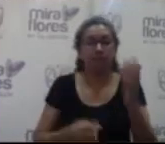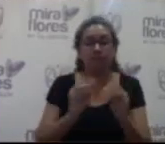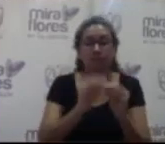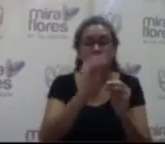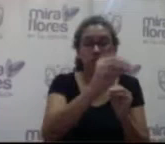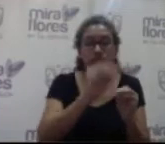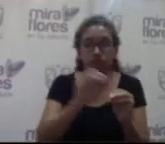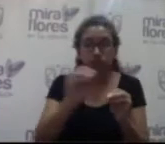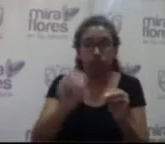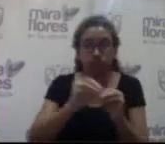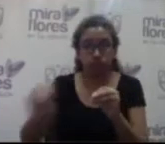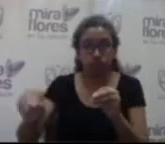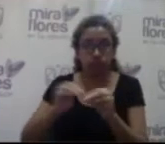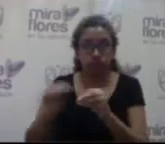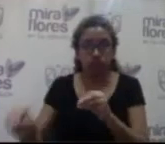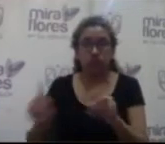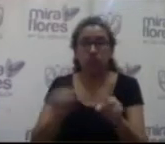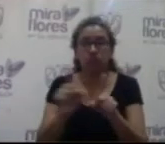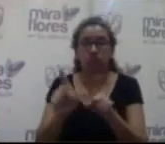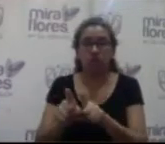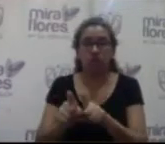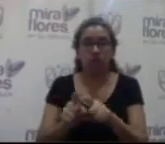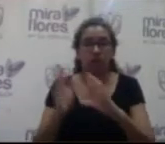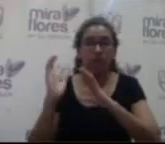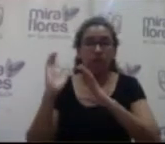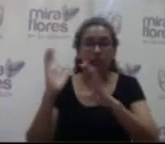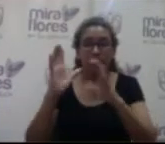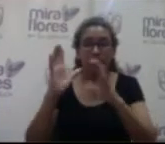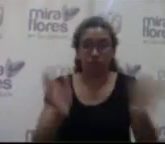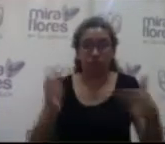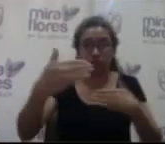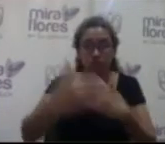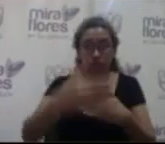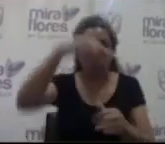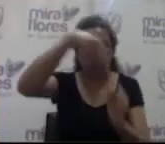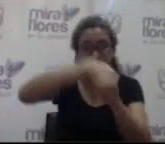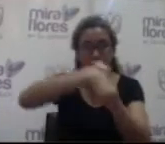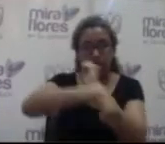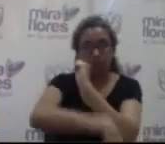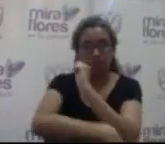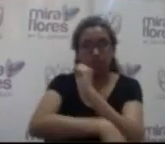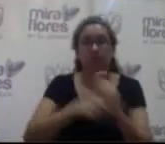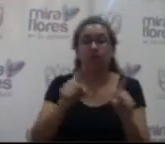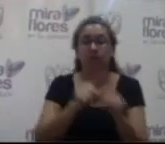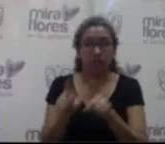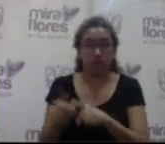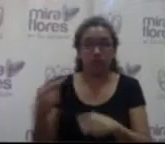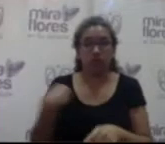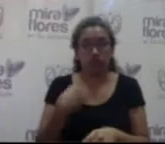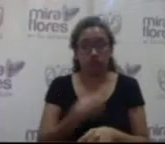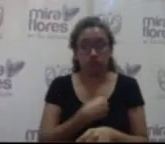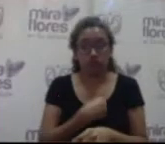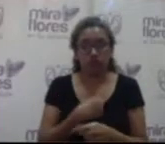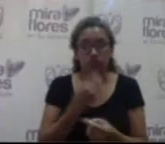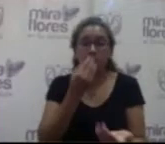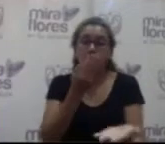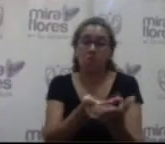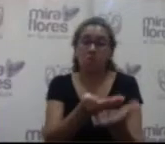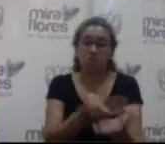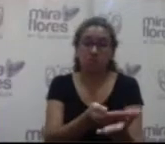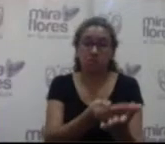respectivos almacenes soterrados posteriormente en materia de defensa civil los vecinos propusimos lo que eres